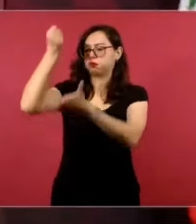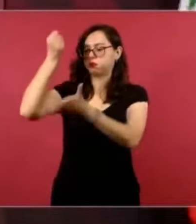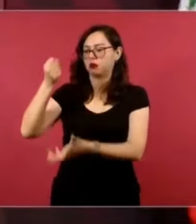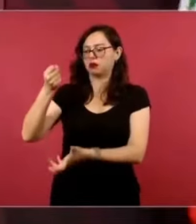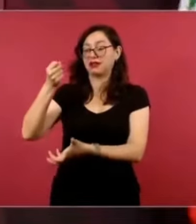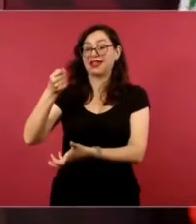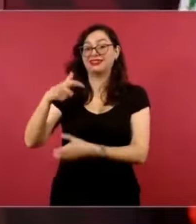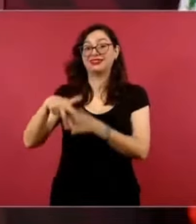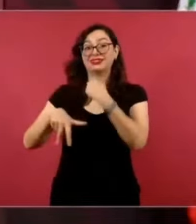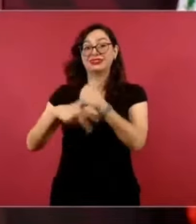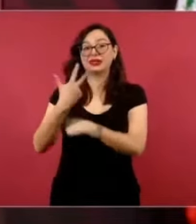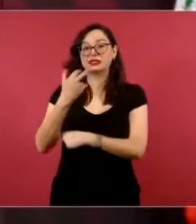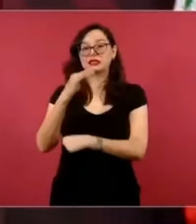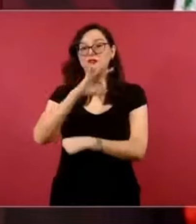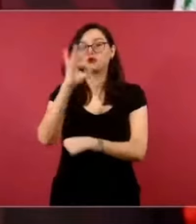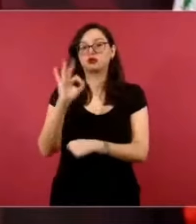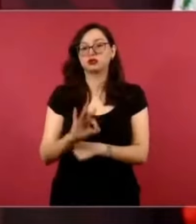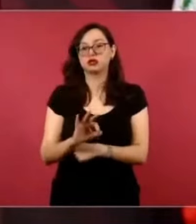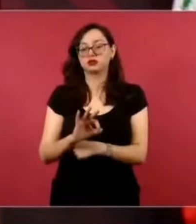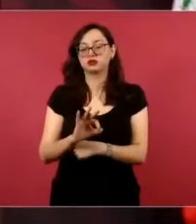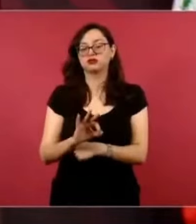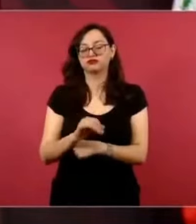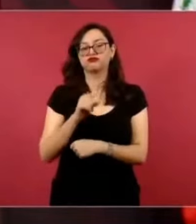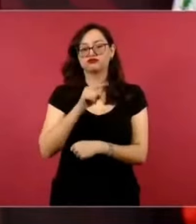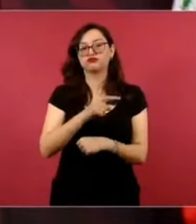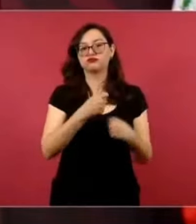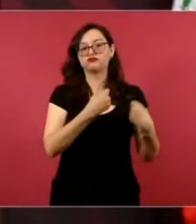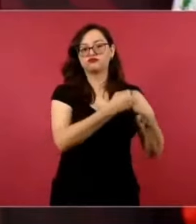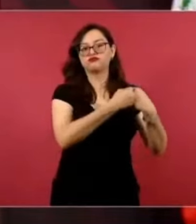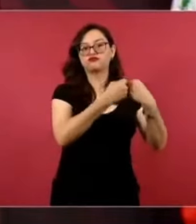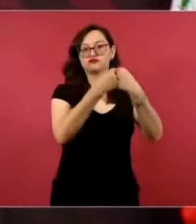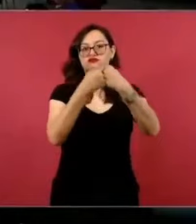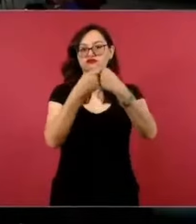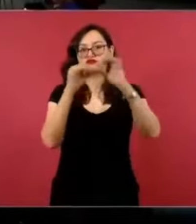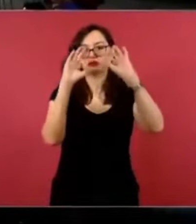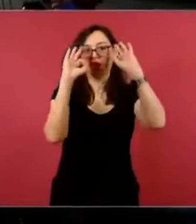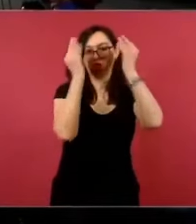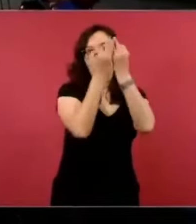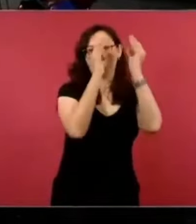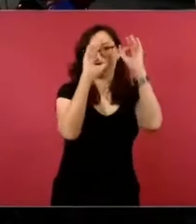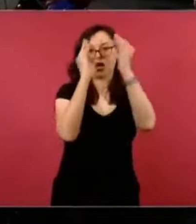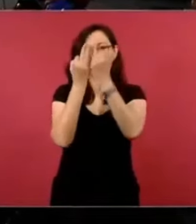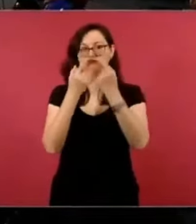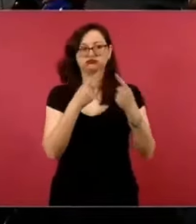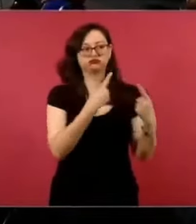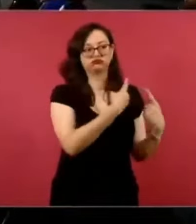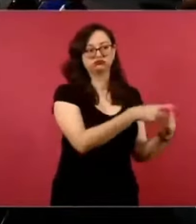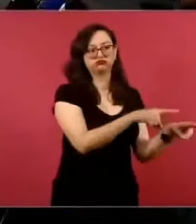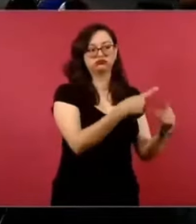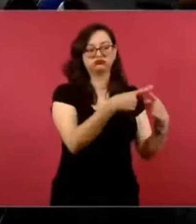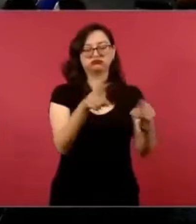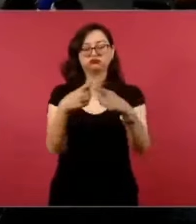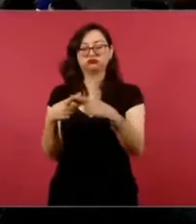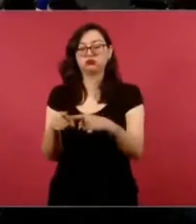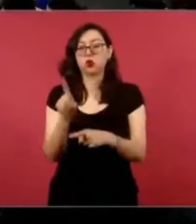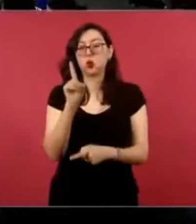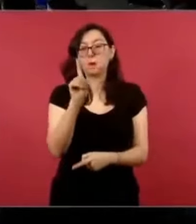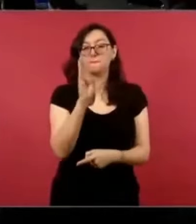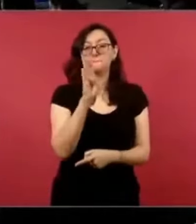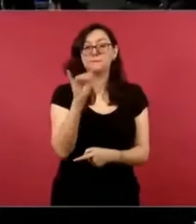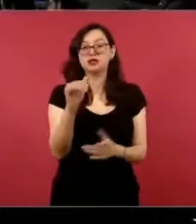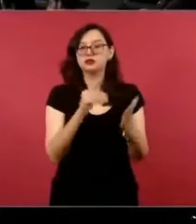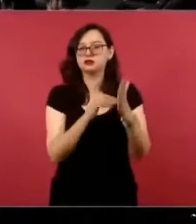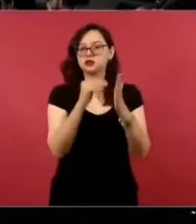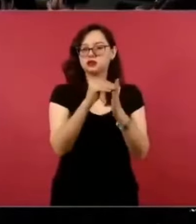más de un billón de pesos. Y se está combatiendo el